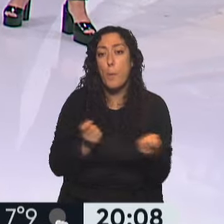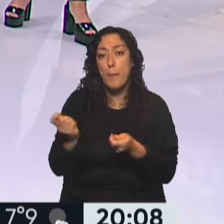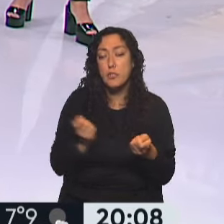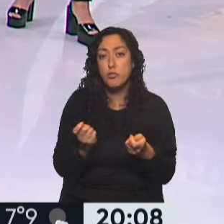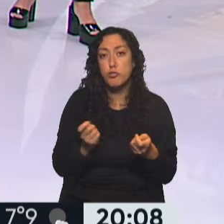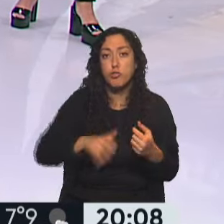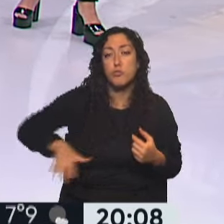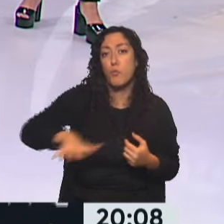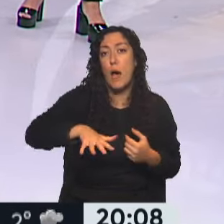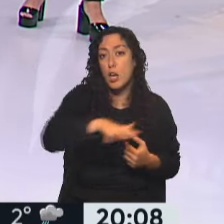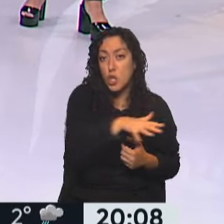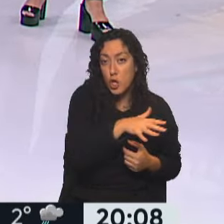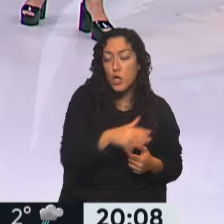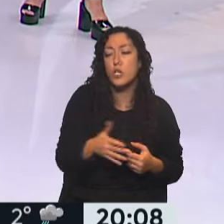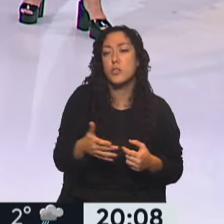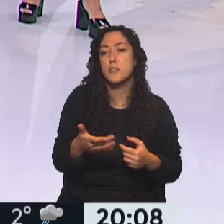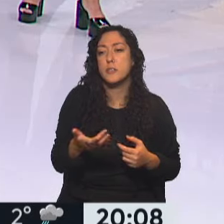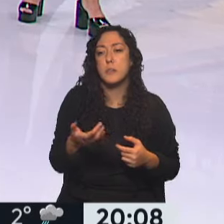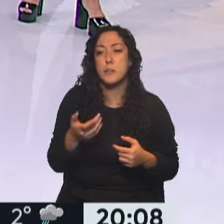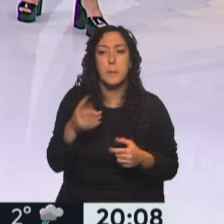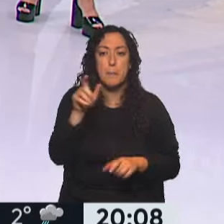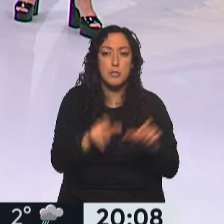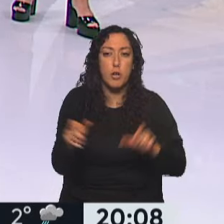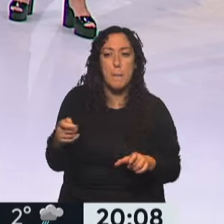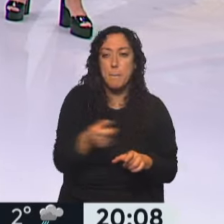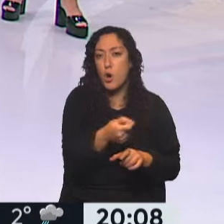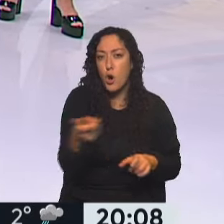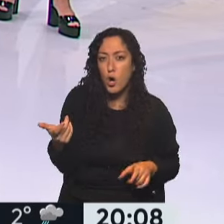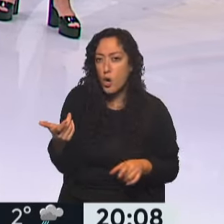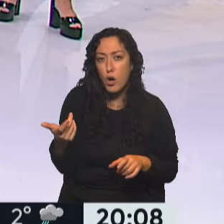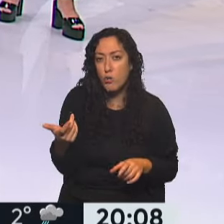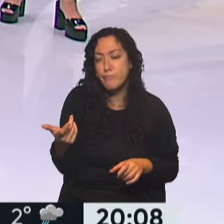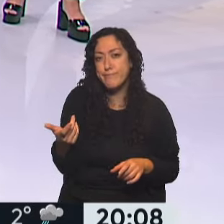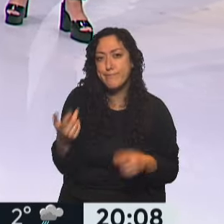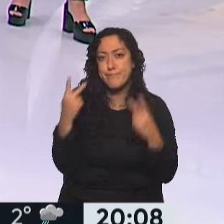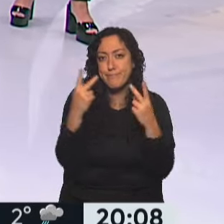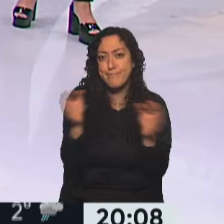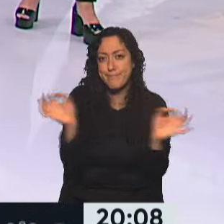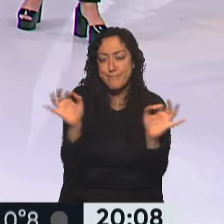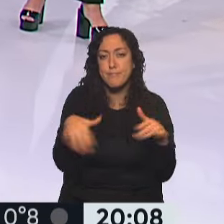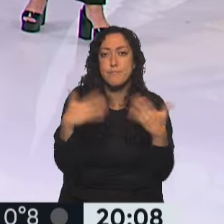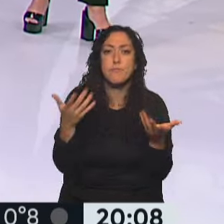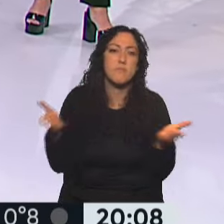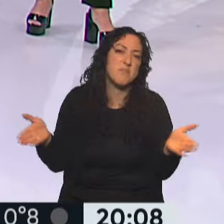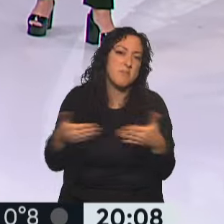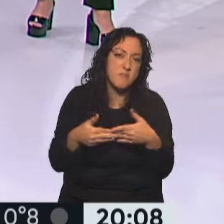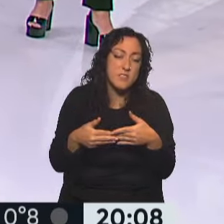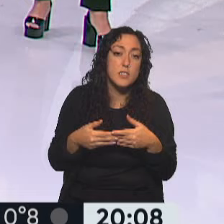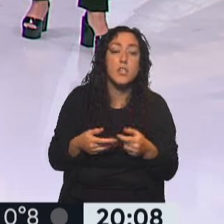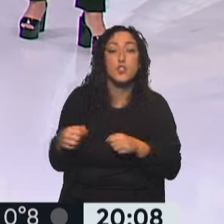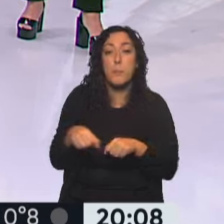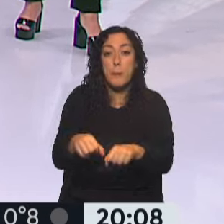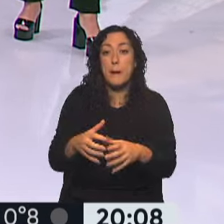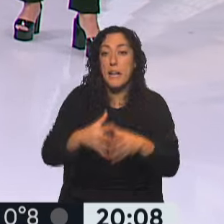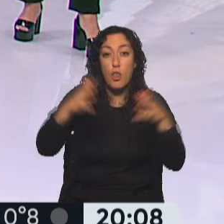barrio, que se van a adherir por el poco movimiento de gente que va a haber en la calle porque la gente no se va a poder trasladar. Es por eso que las grandes cadenas de supermercados